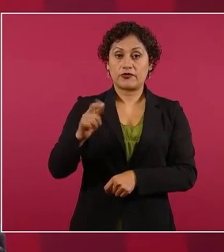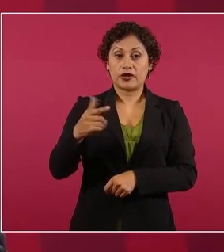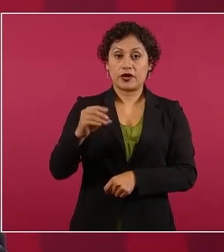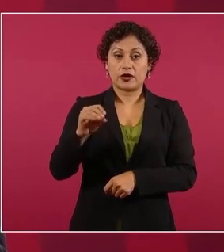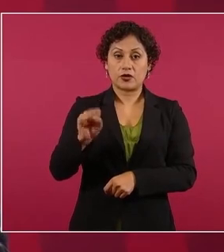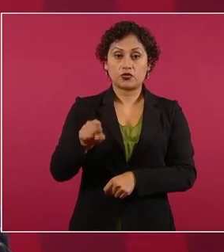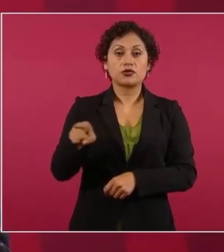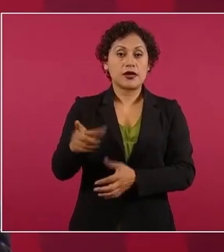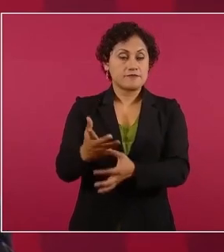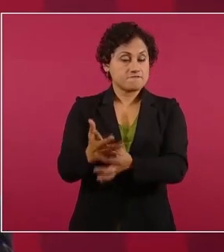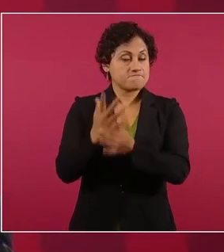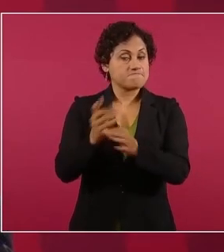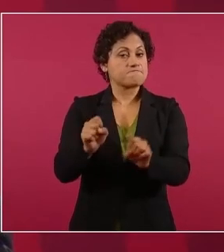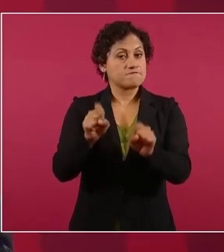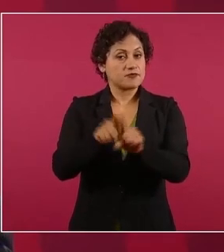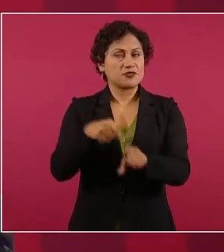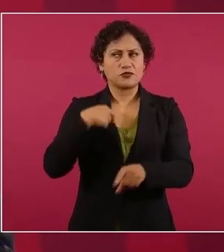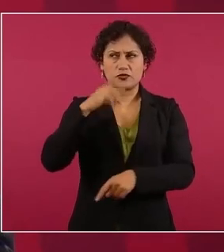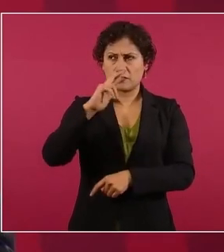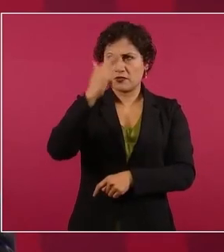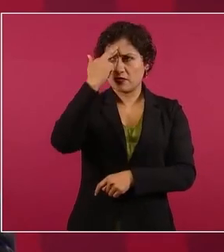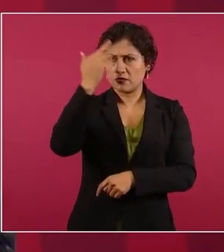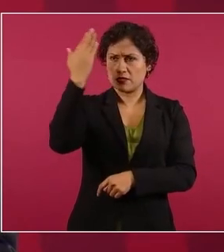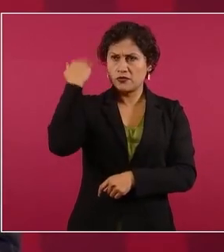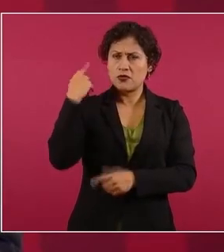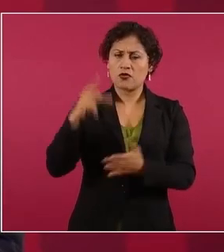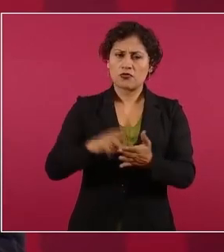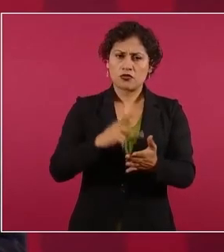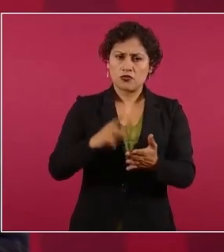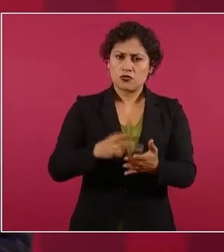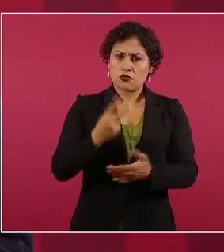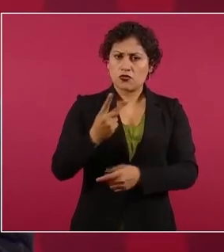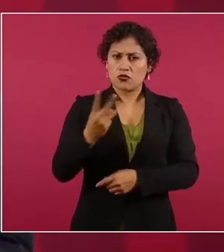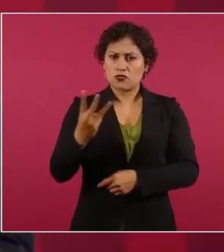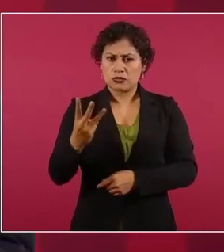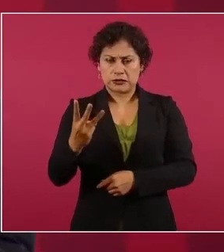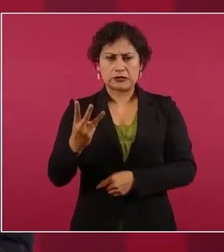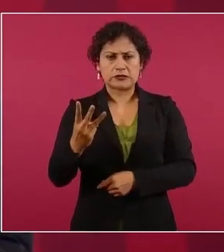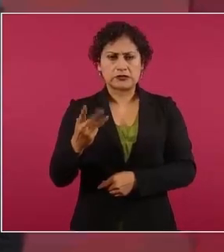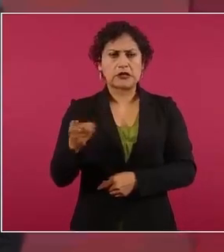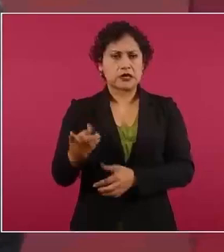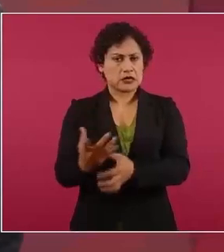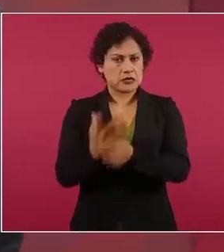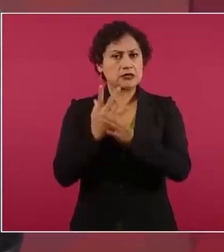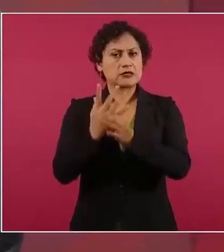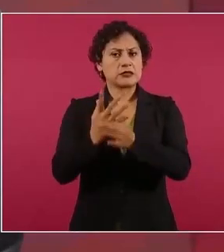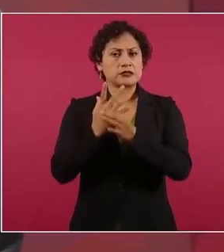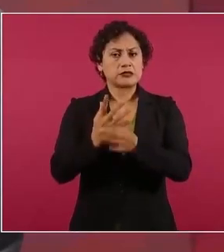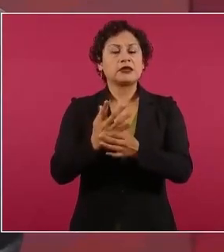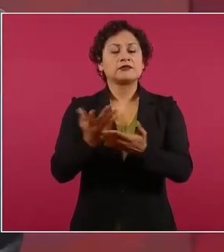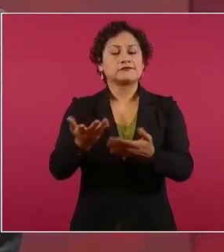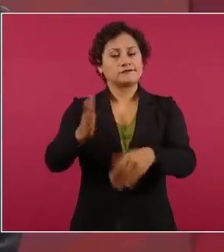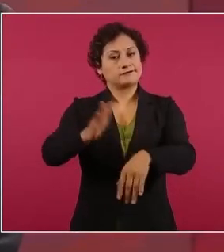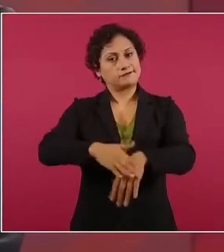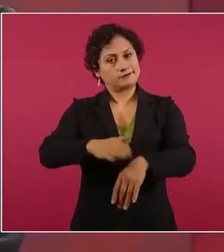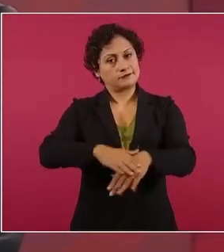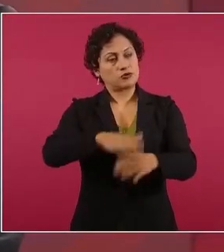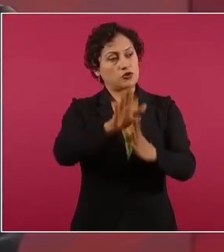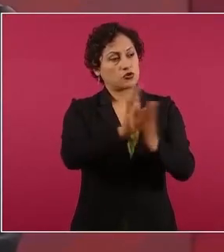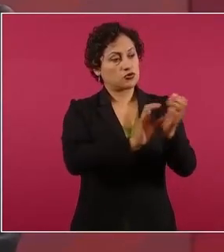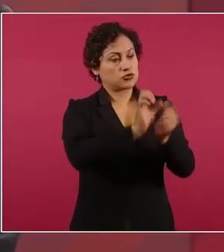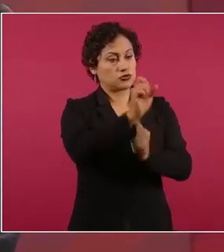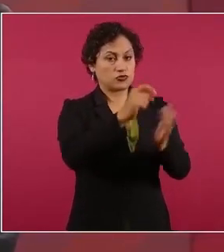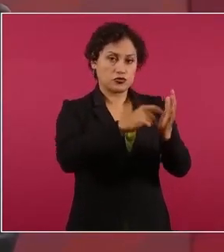como dos o tres veces que había que llevar a cabo la reforma constitucional